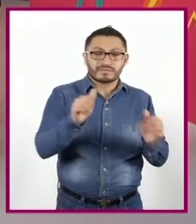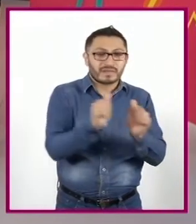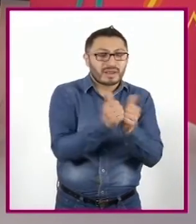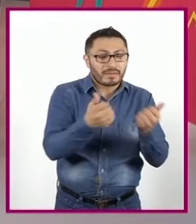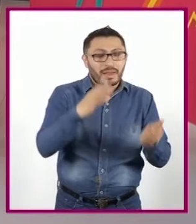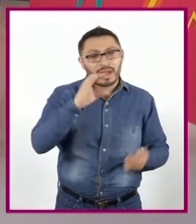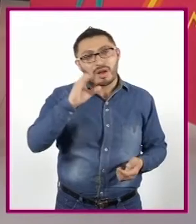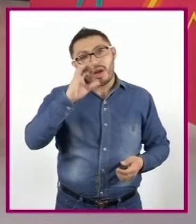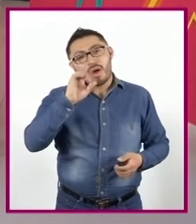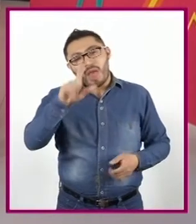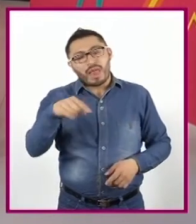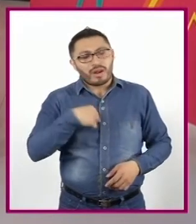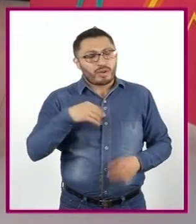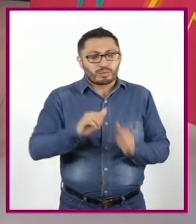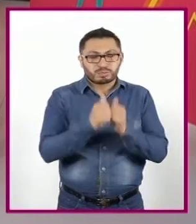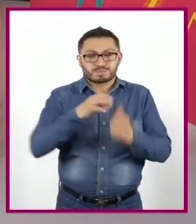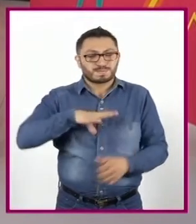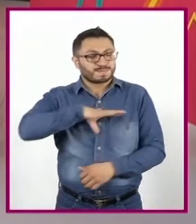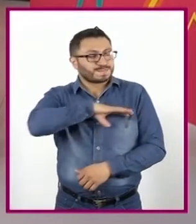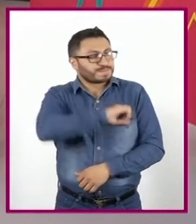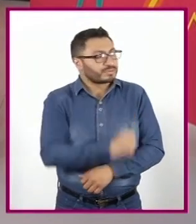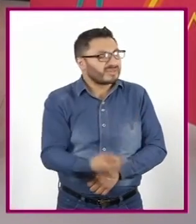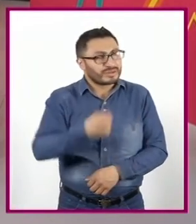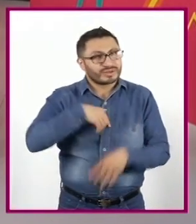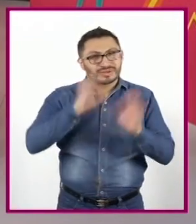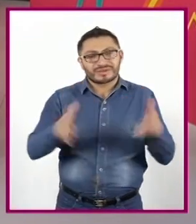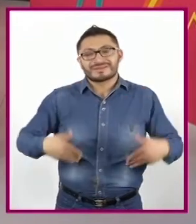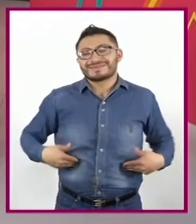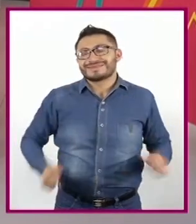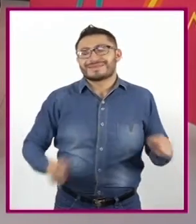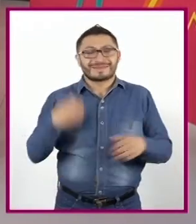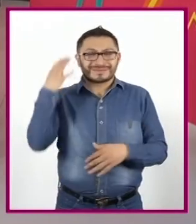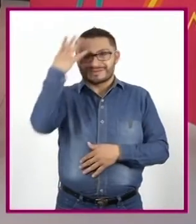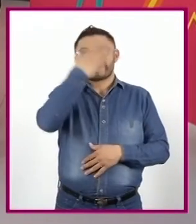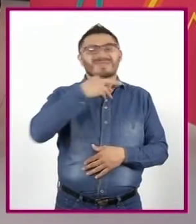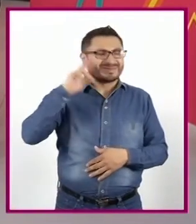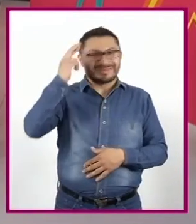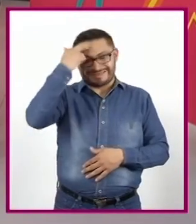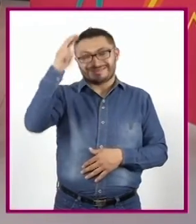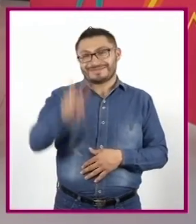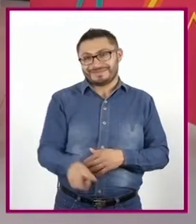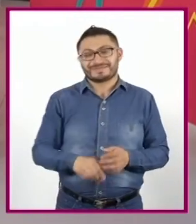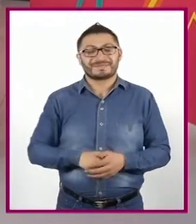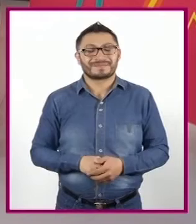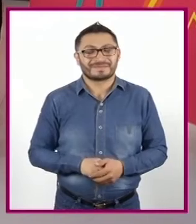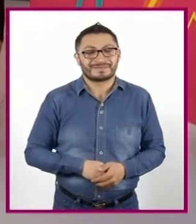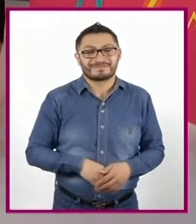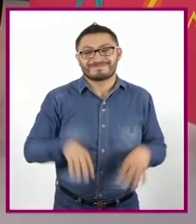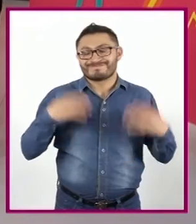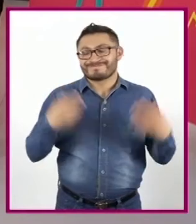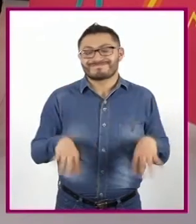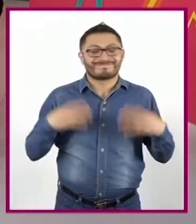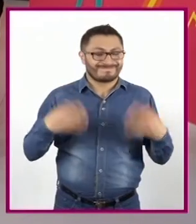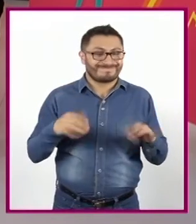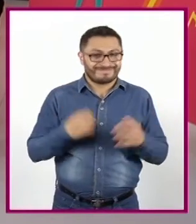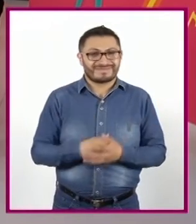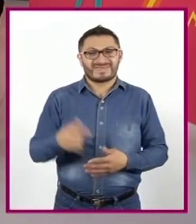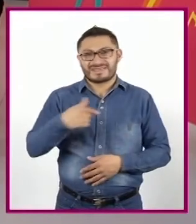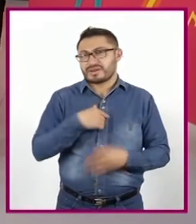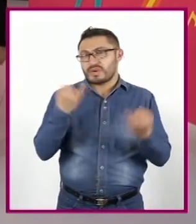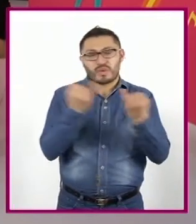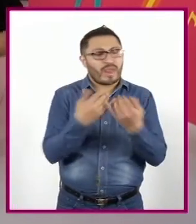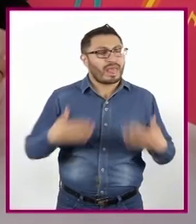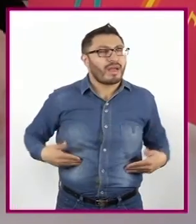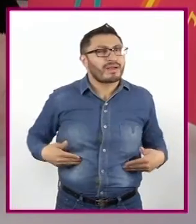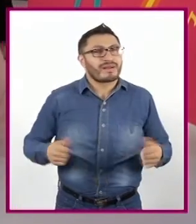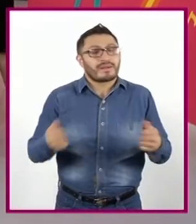panes Favoritos Ay Ya me dio hambre Qué bonitos Recuerdos Magali A mí también Me dio